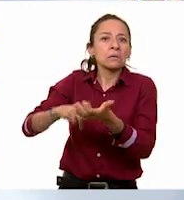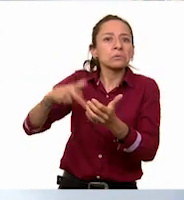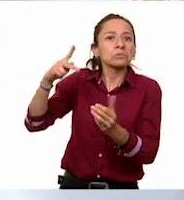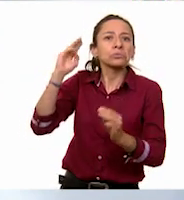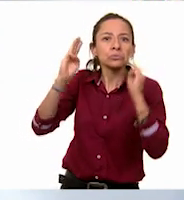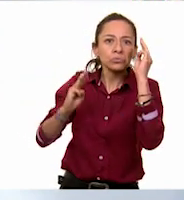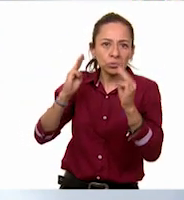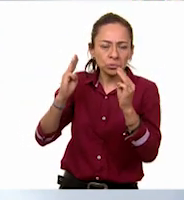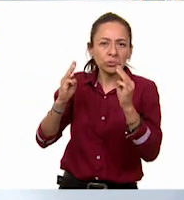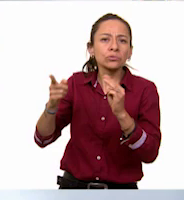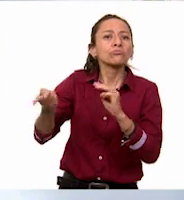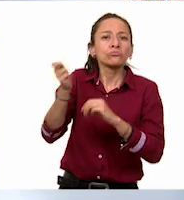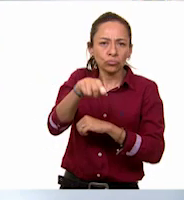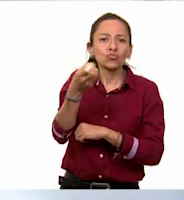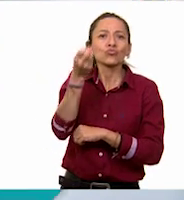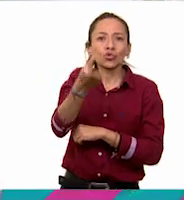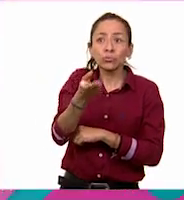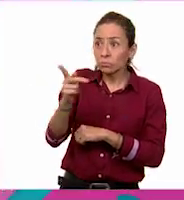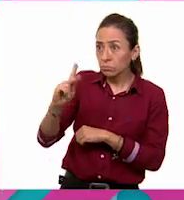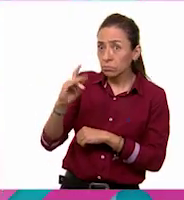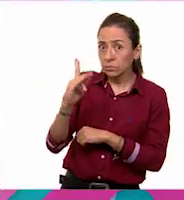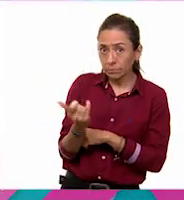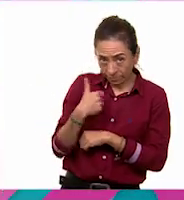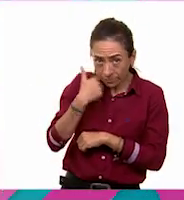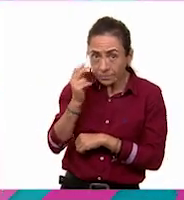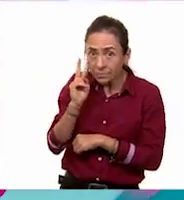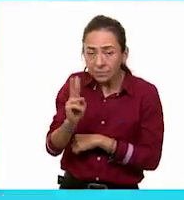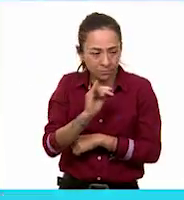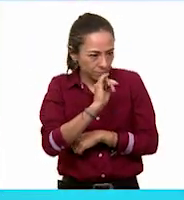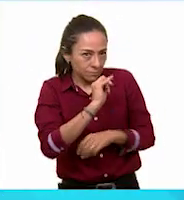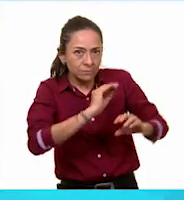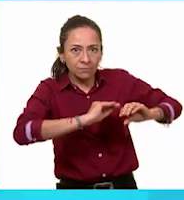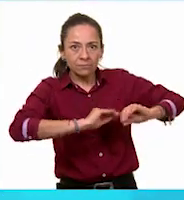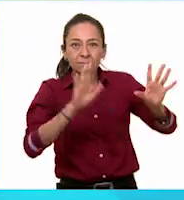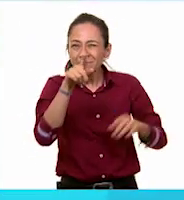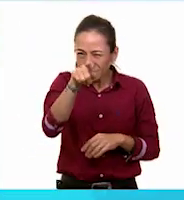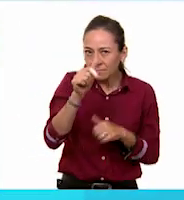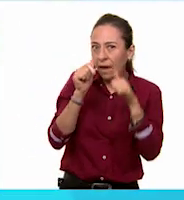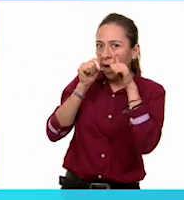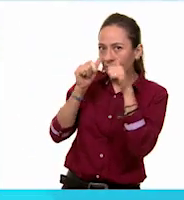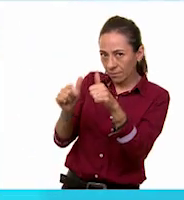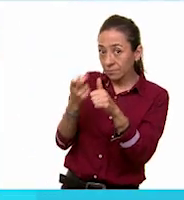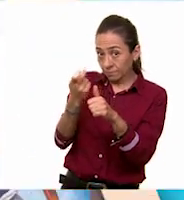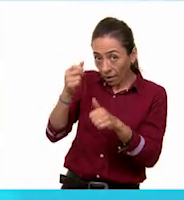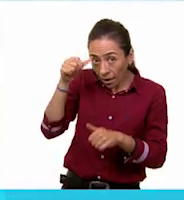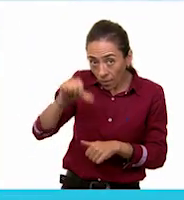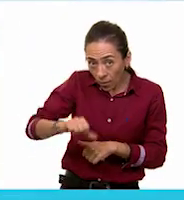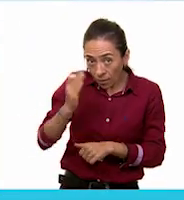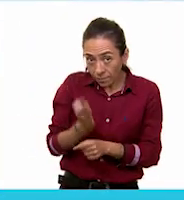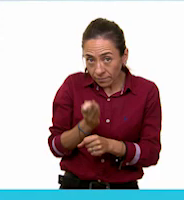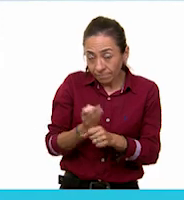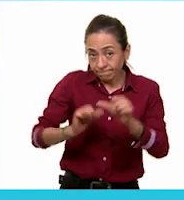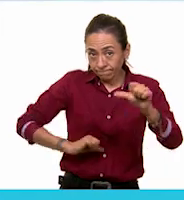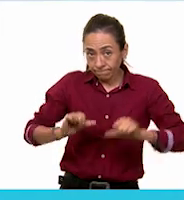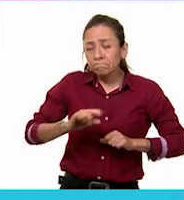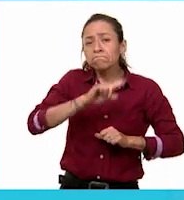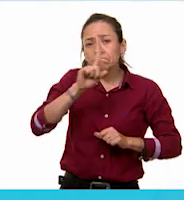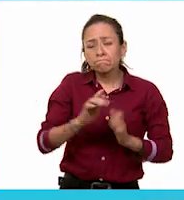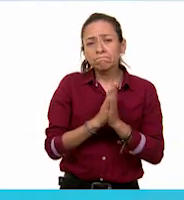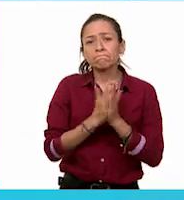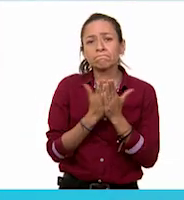sí. Pongan mucha atención porque con las actividades que nosotros vamos a realizar, ustedes van a poder contestar la página